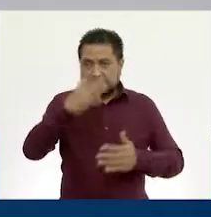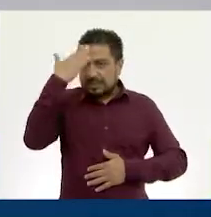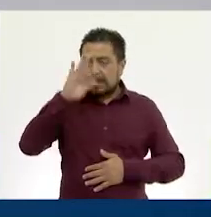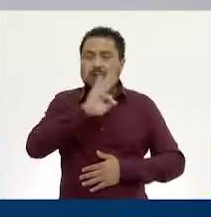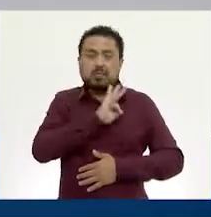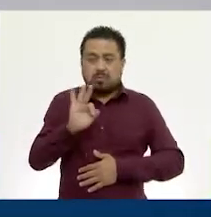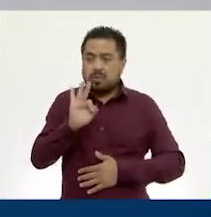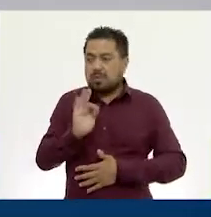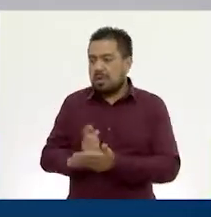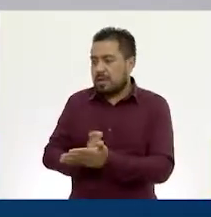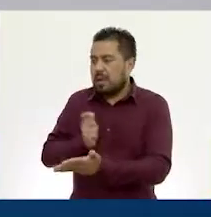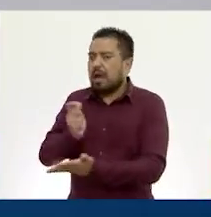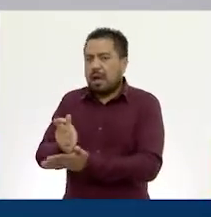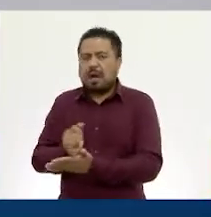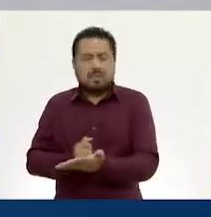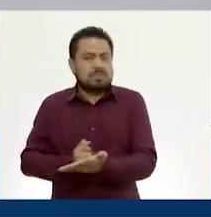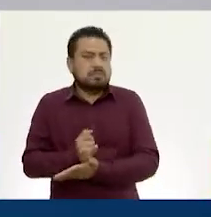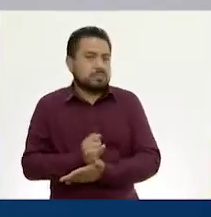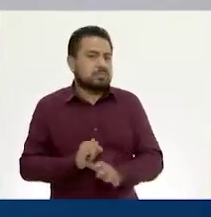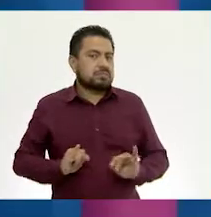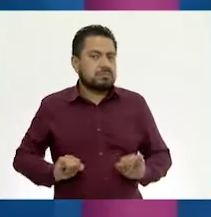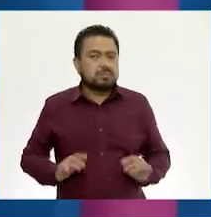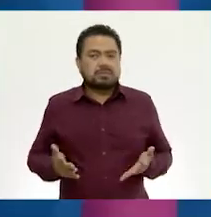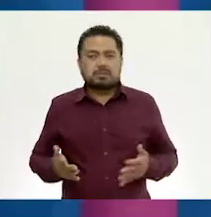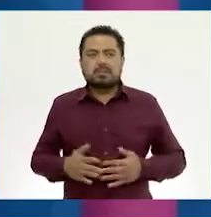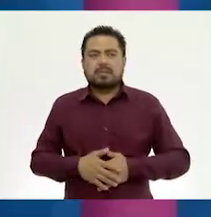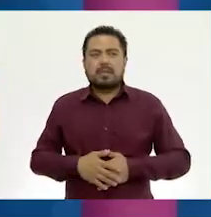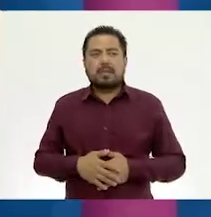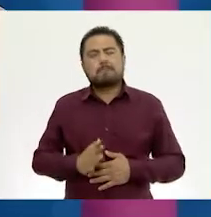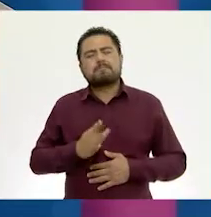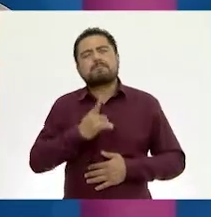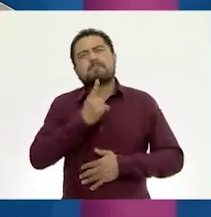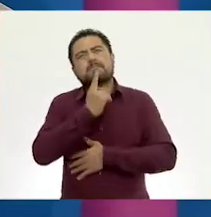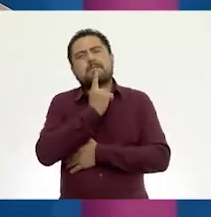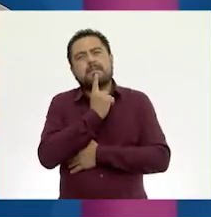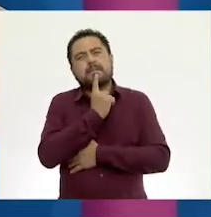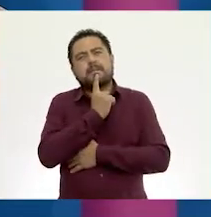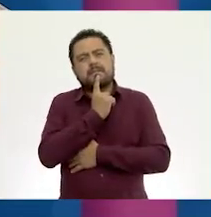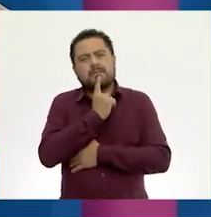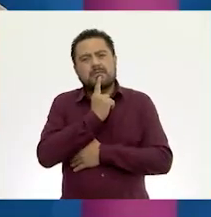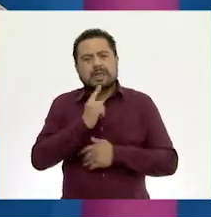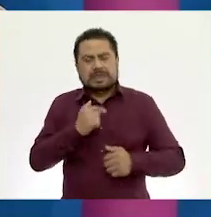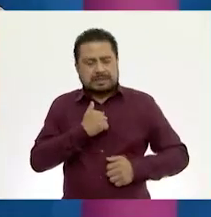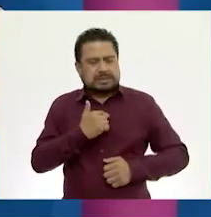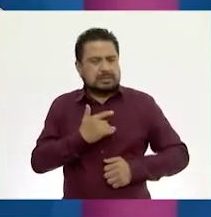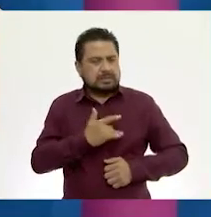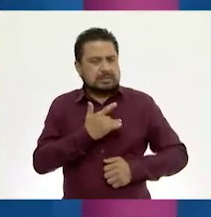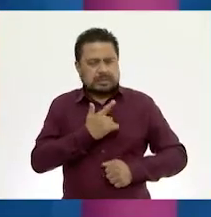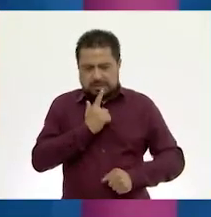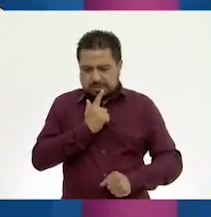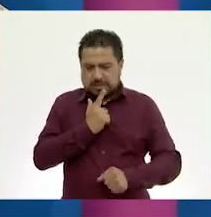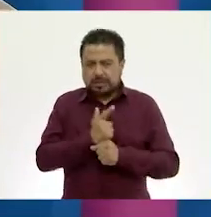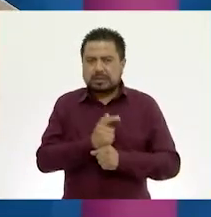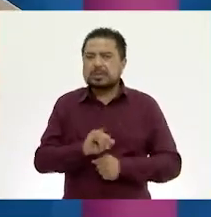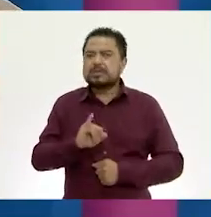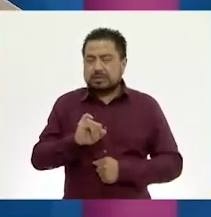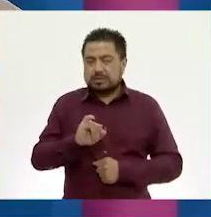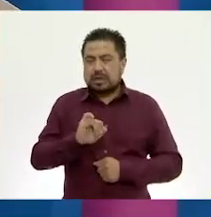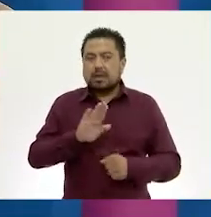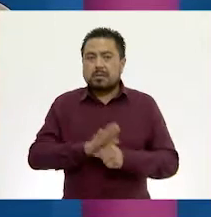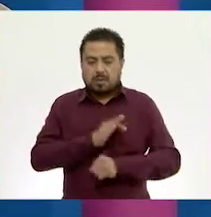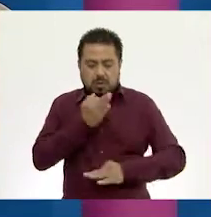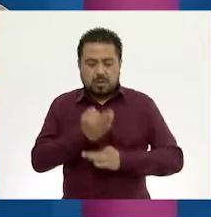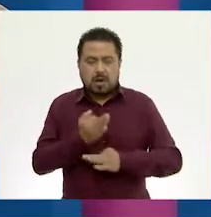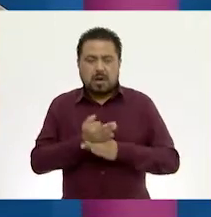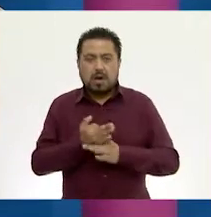Jessica podría ya tomar la decisión? Mmm, con el dato que yo encontré, yo creo que sí, porque ya